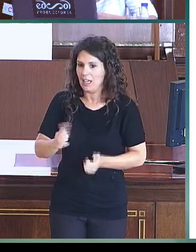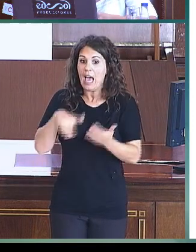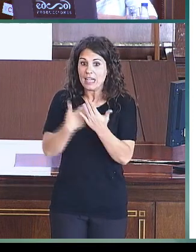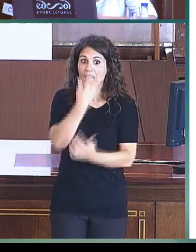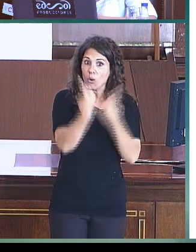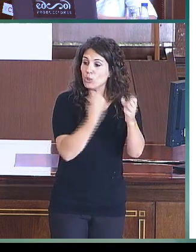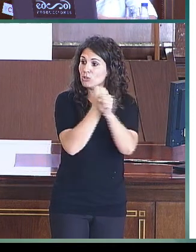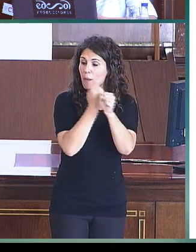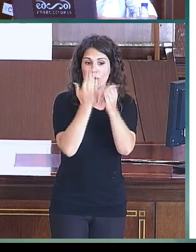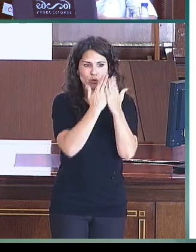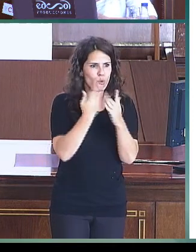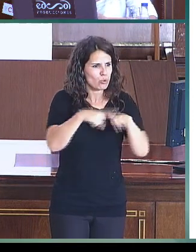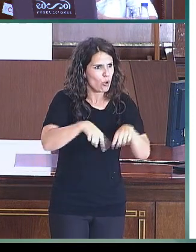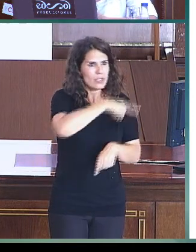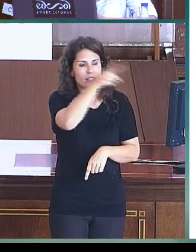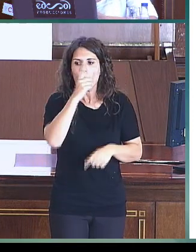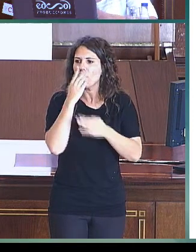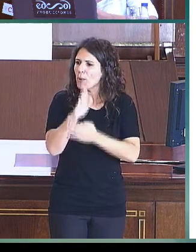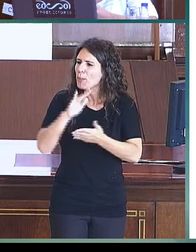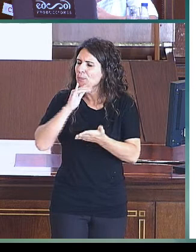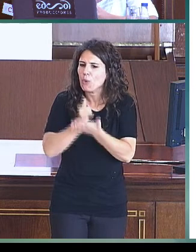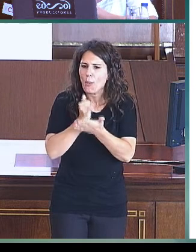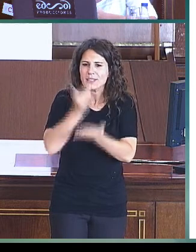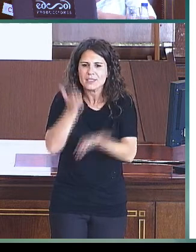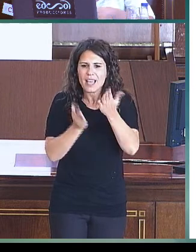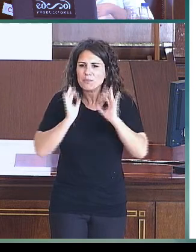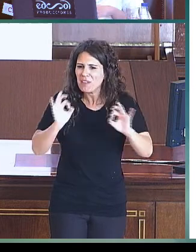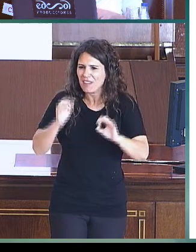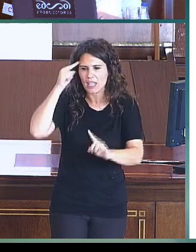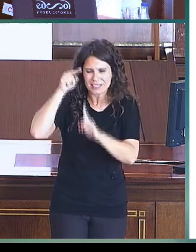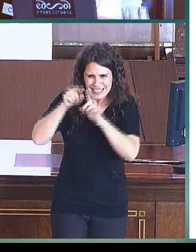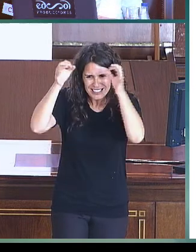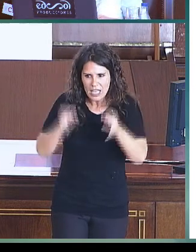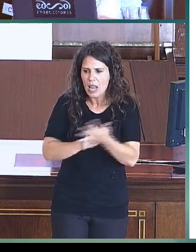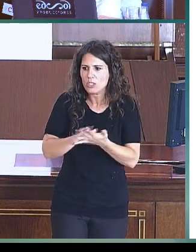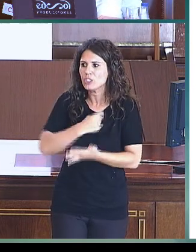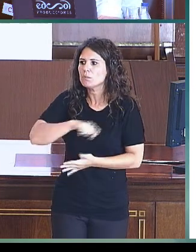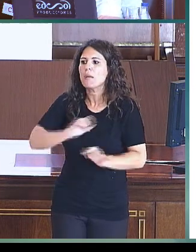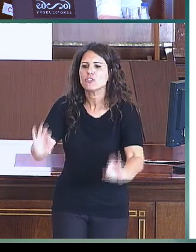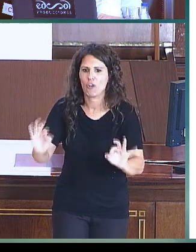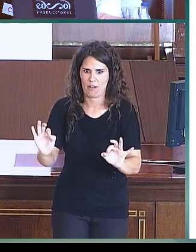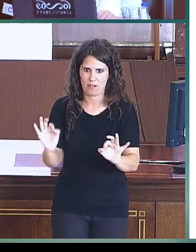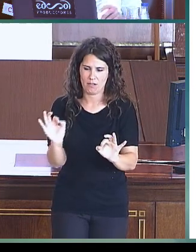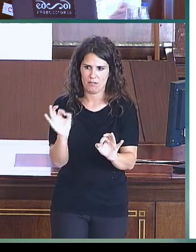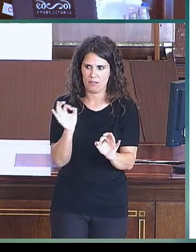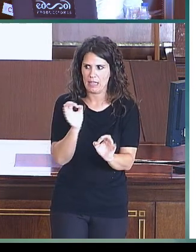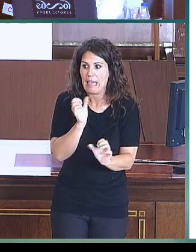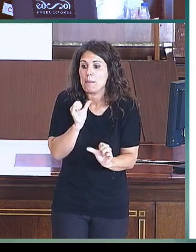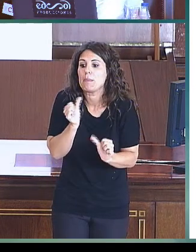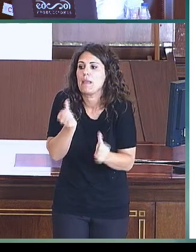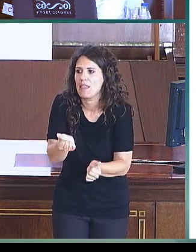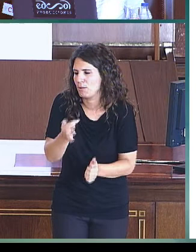trabajos que están proponiendo pruebas de evaluación específicas pensadas para la lengua de signos española, pero aún contamos con